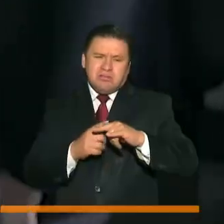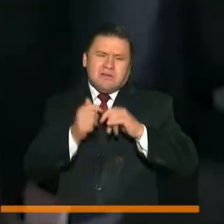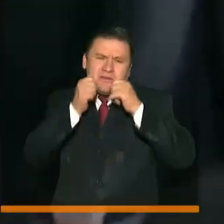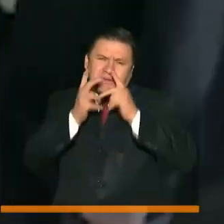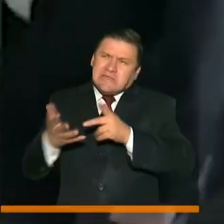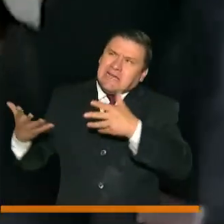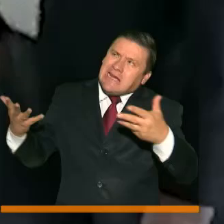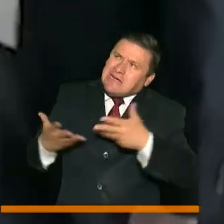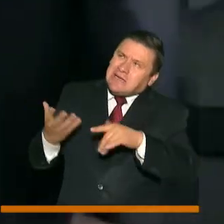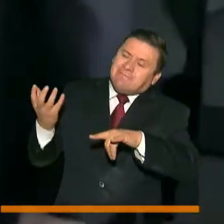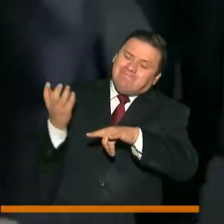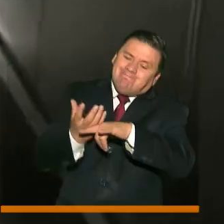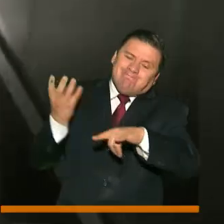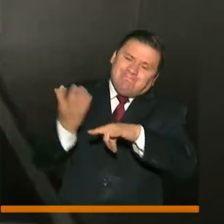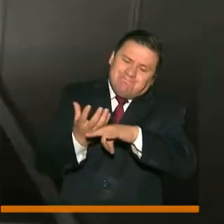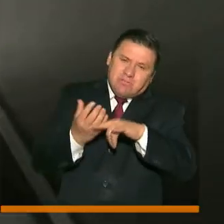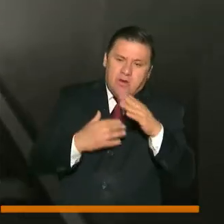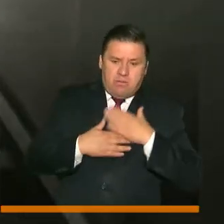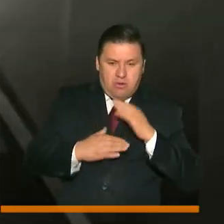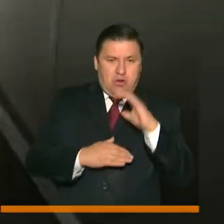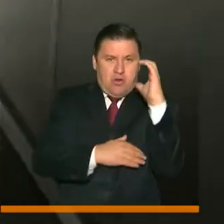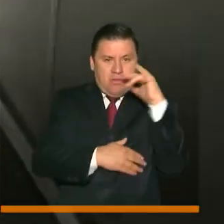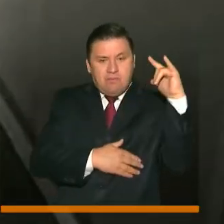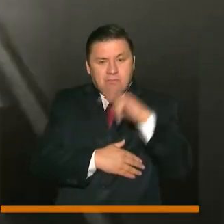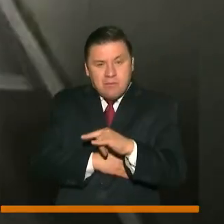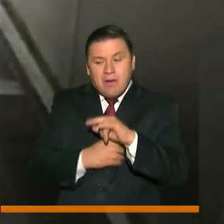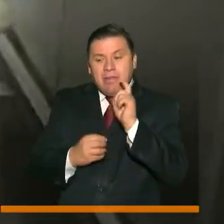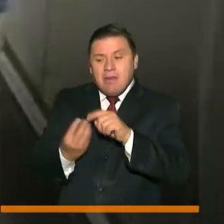humanitarios deben permanecer en cuarentena.